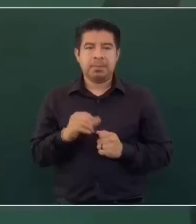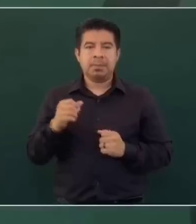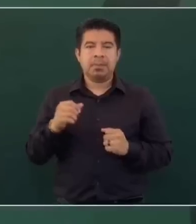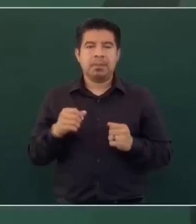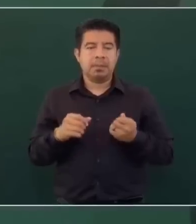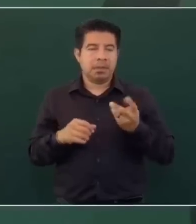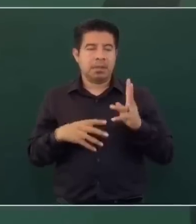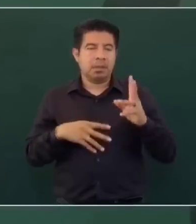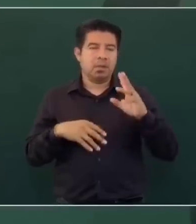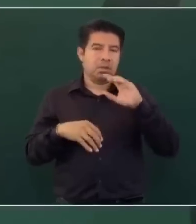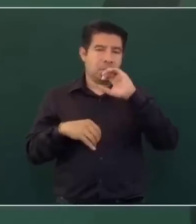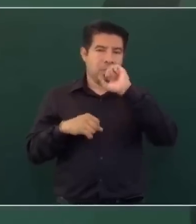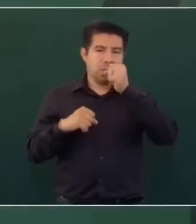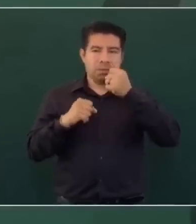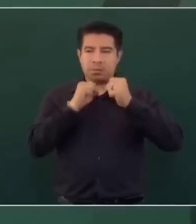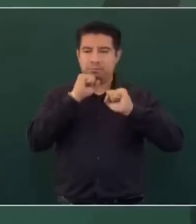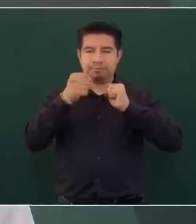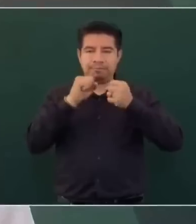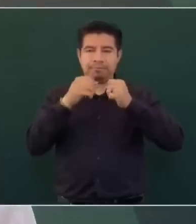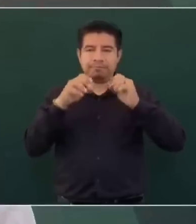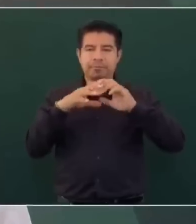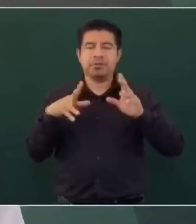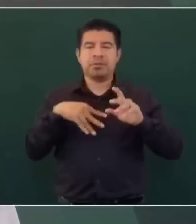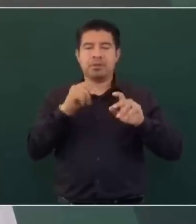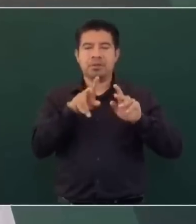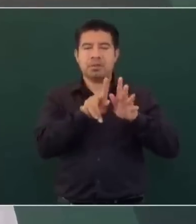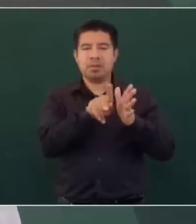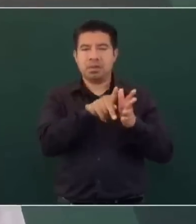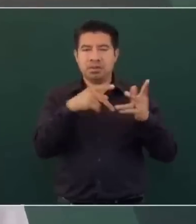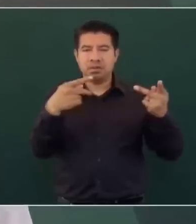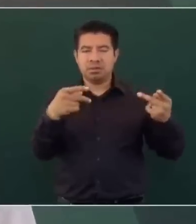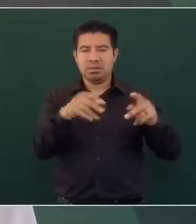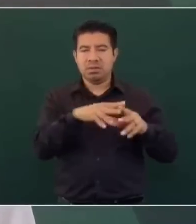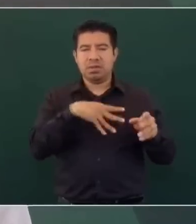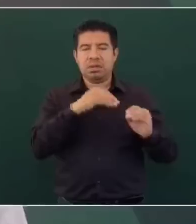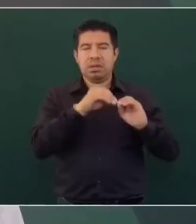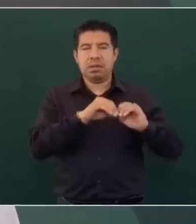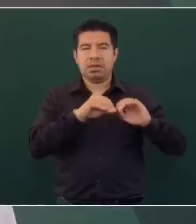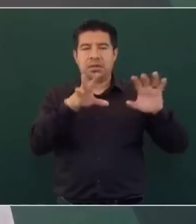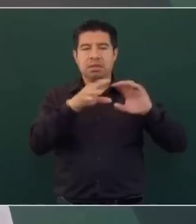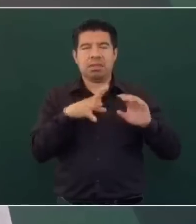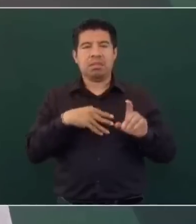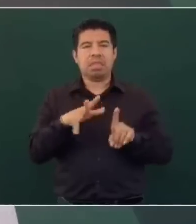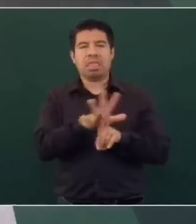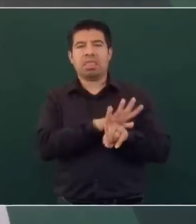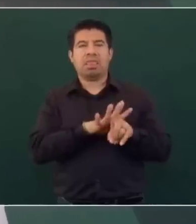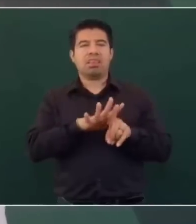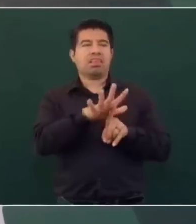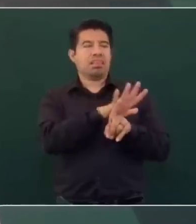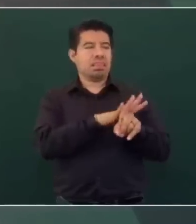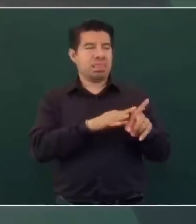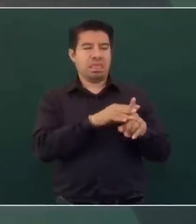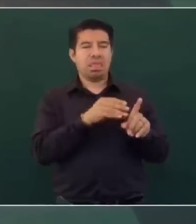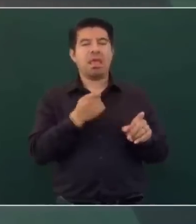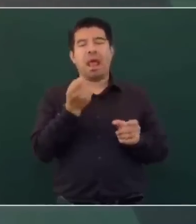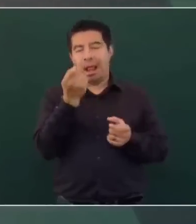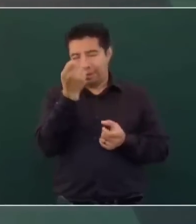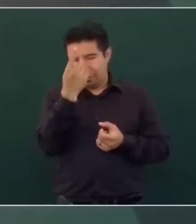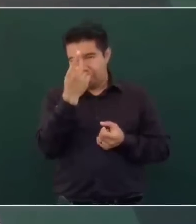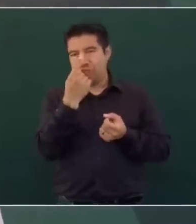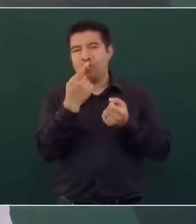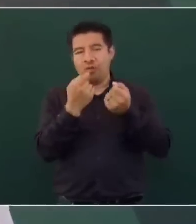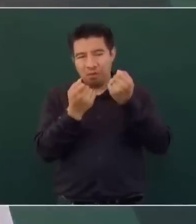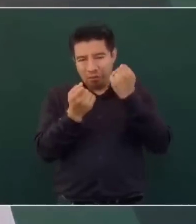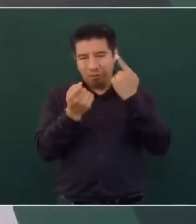de los medios de manipulación que no de información, con honrosas excepciones,